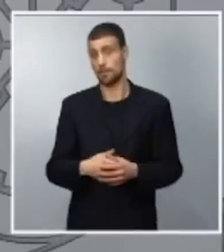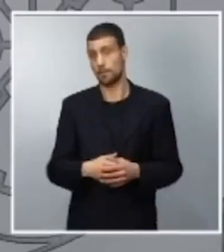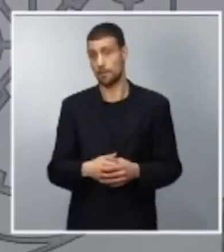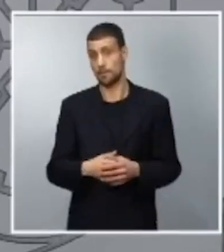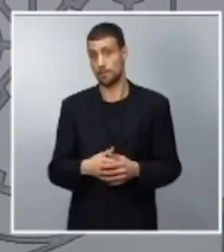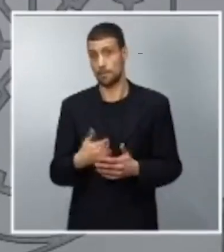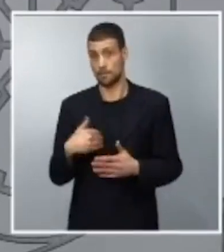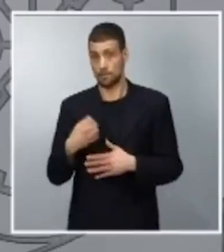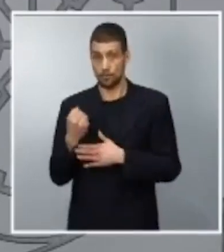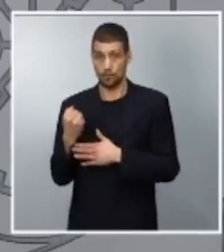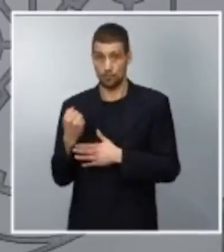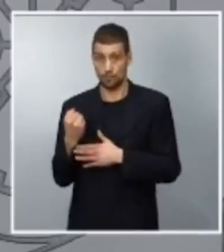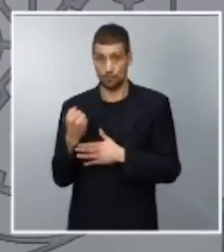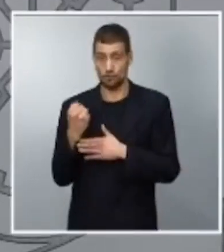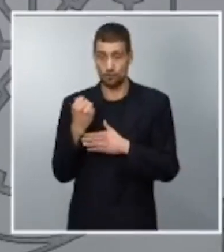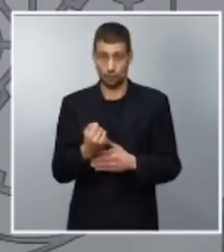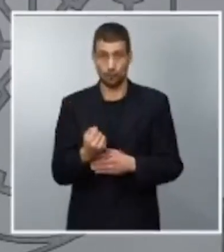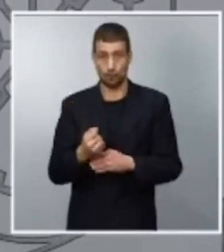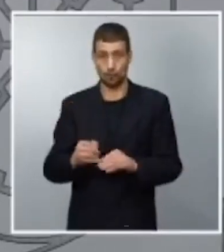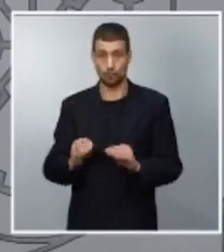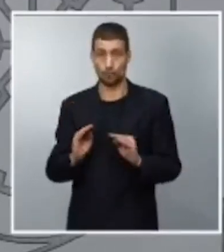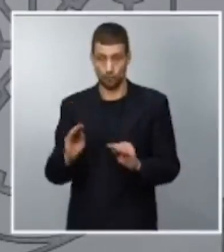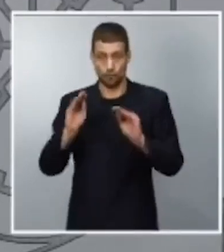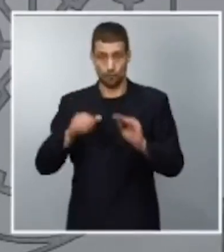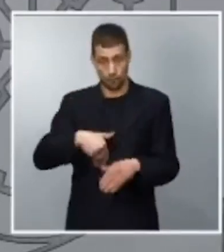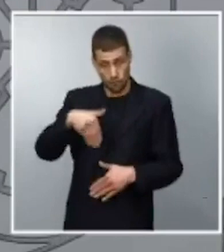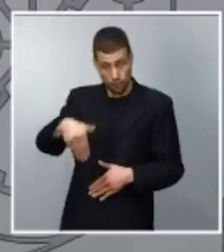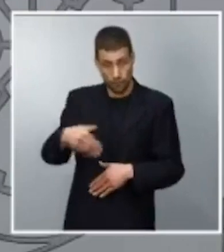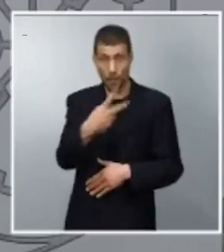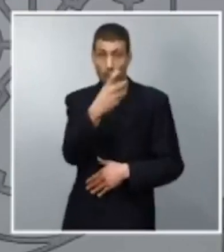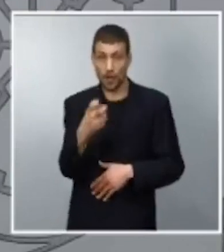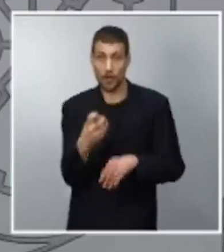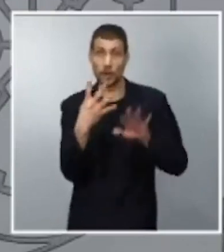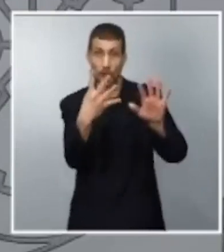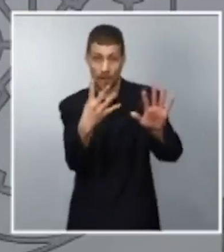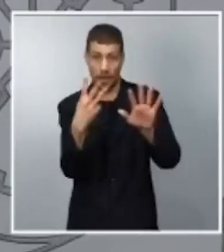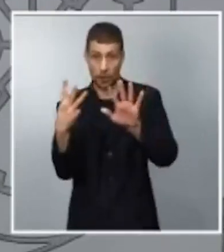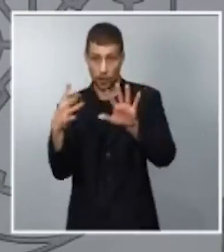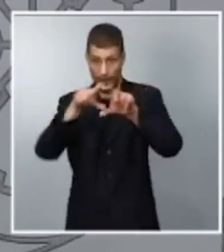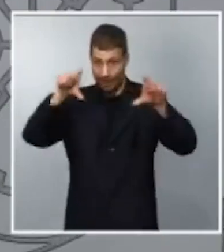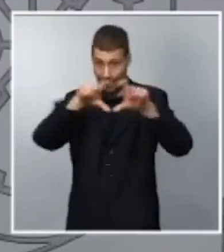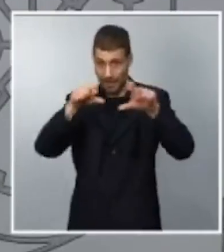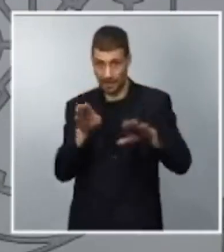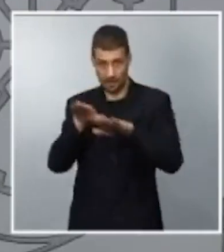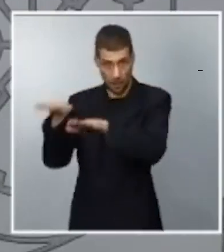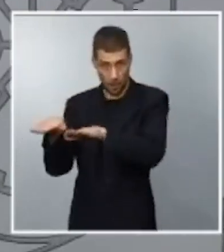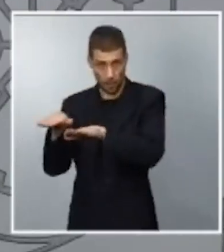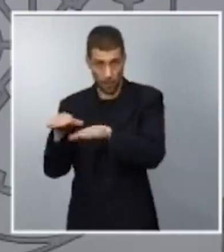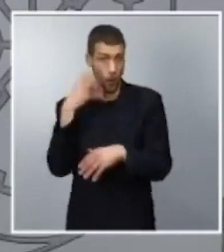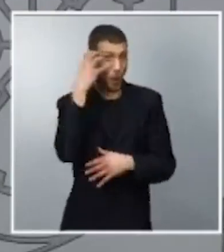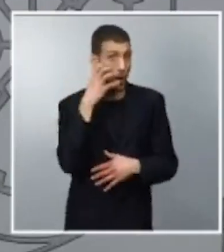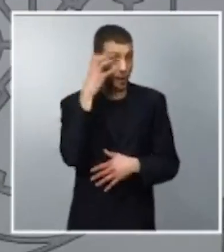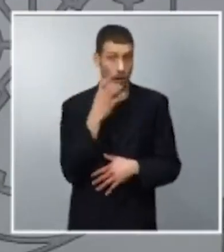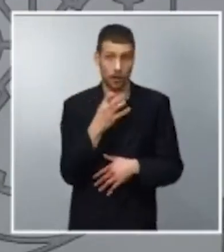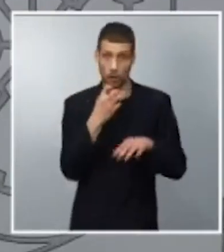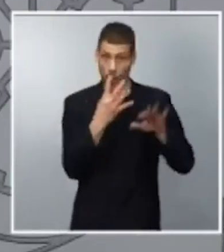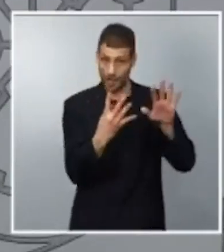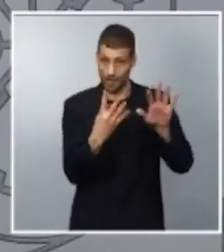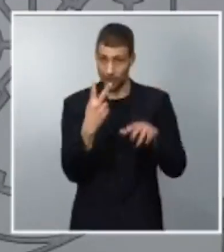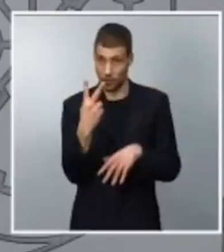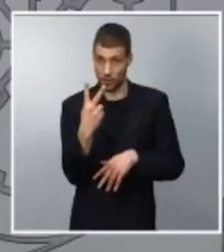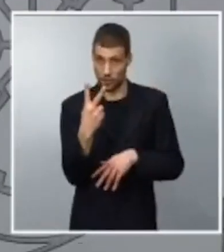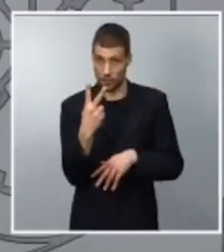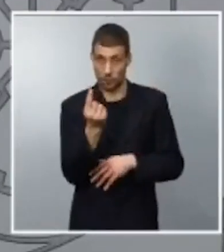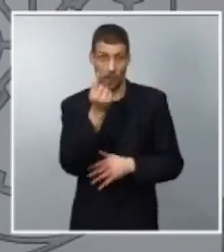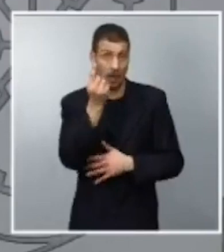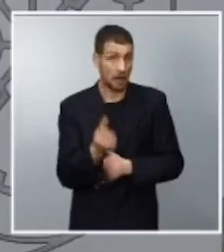candidatura por 298 entidades. En el caso de Acoruña, lo han sido por 92. En total, ha habido también un